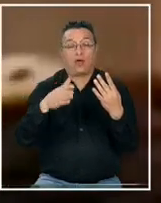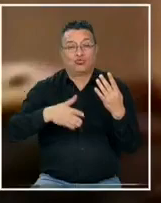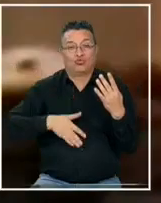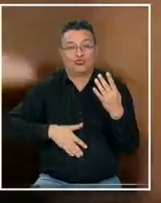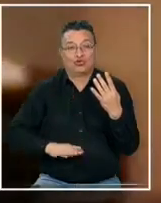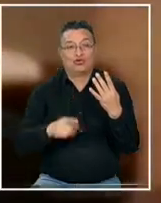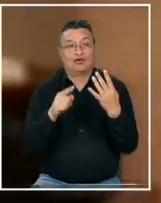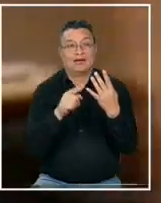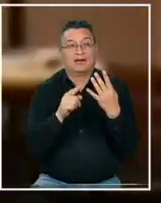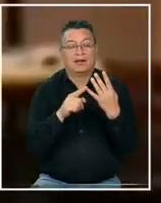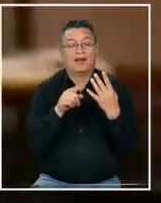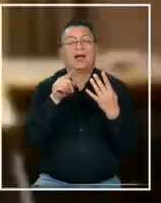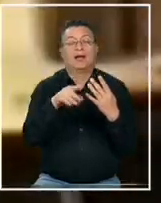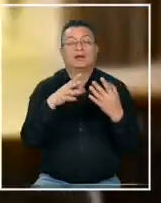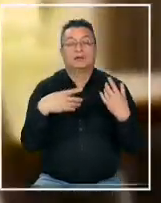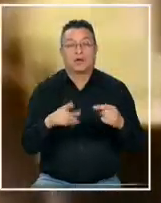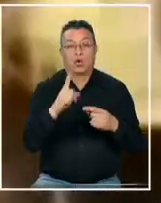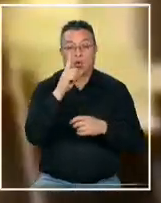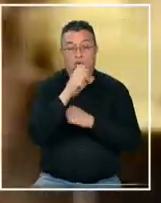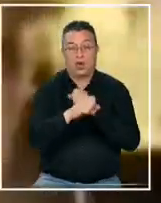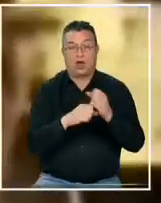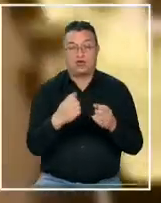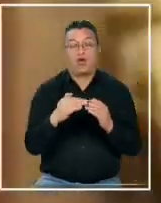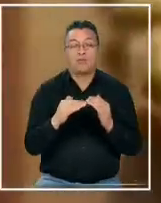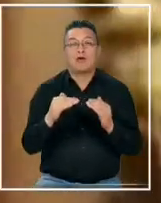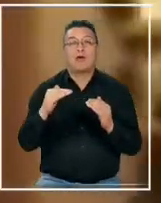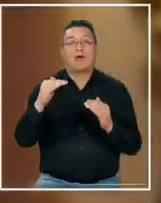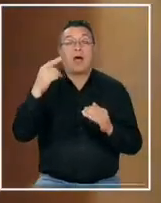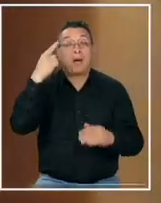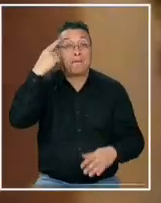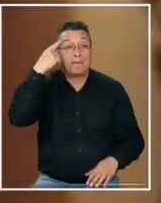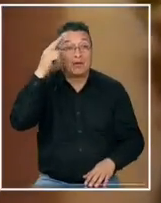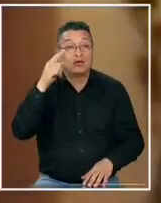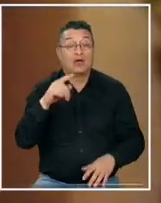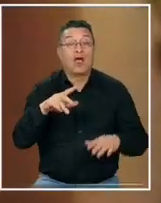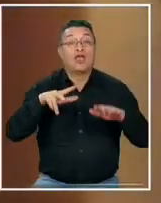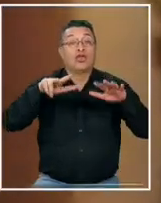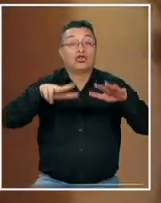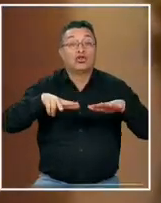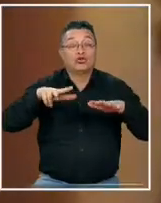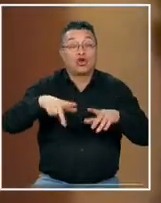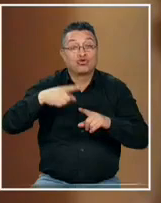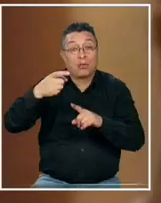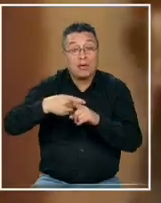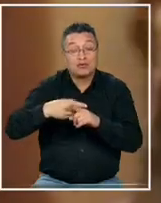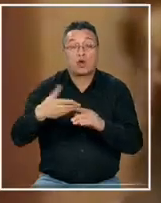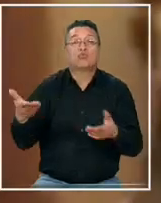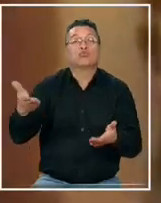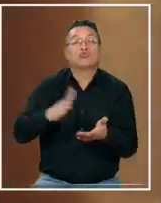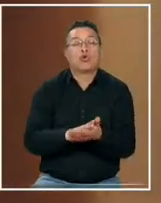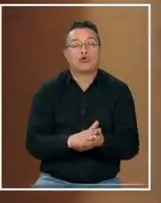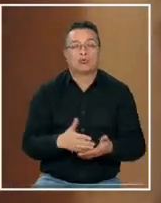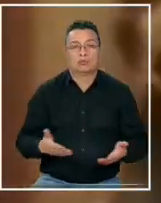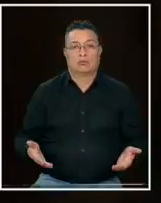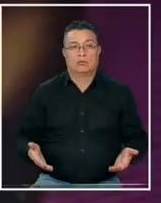esperanza la niña superó el año de vida pero cuando cumplió 18 meses falleció